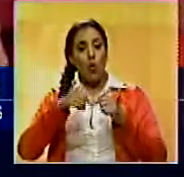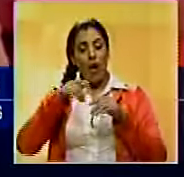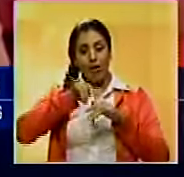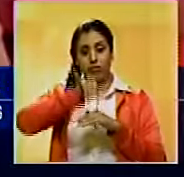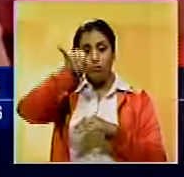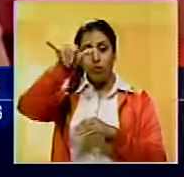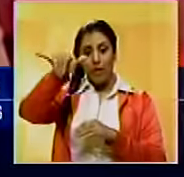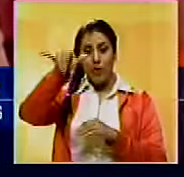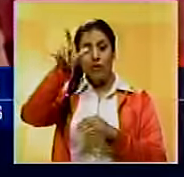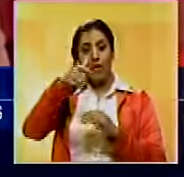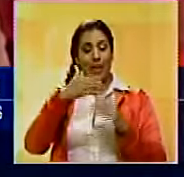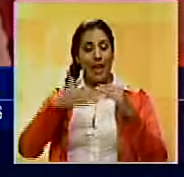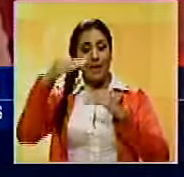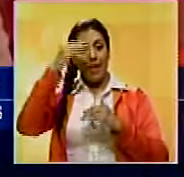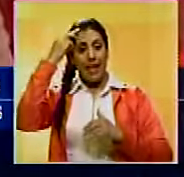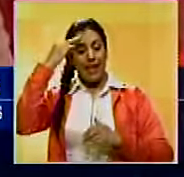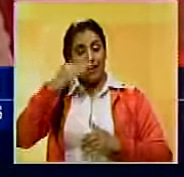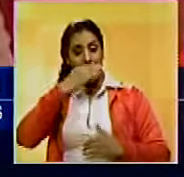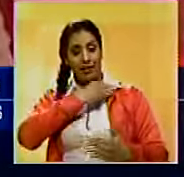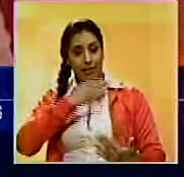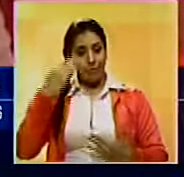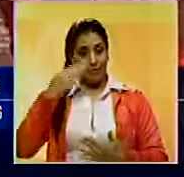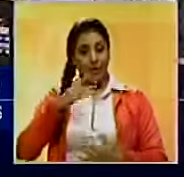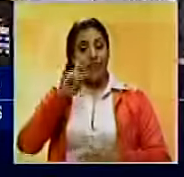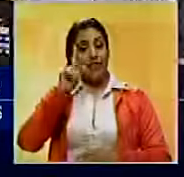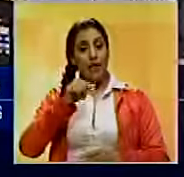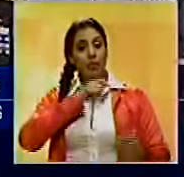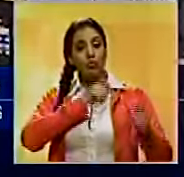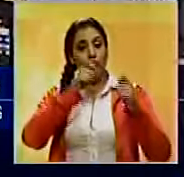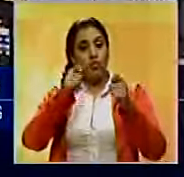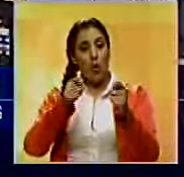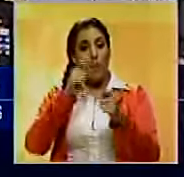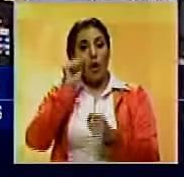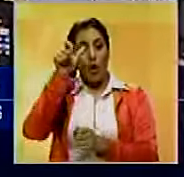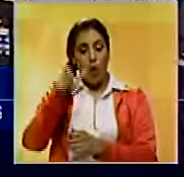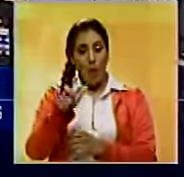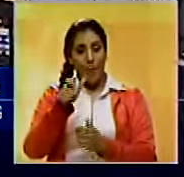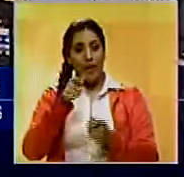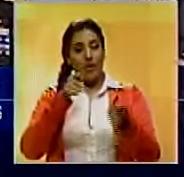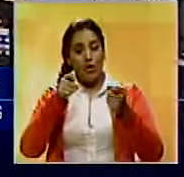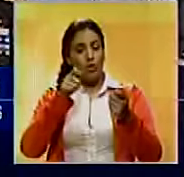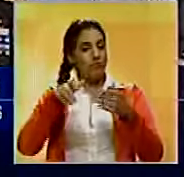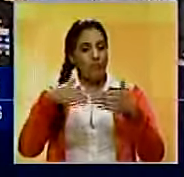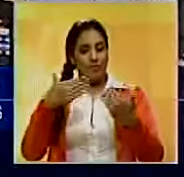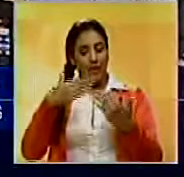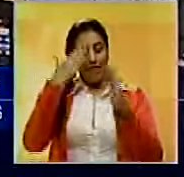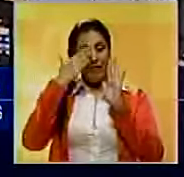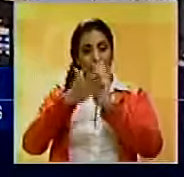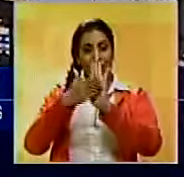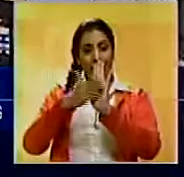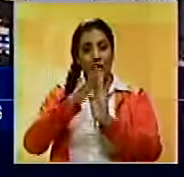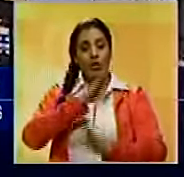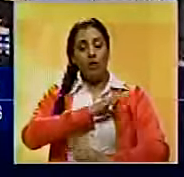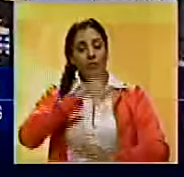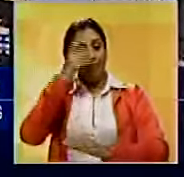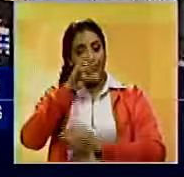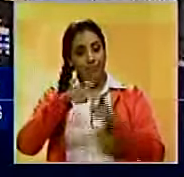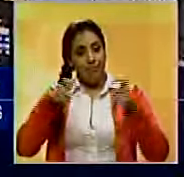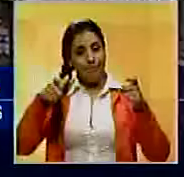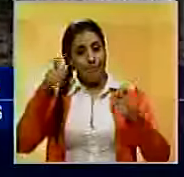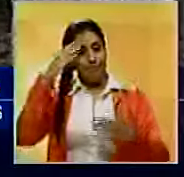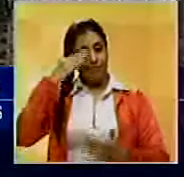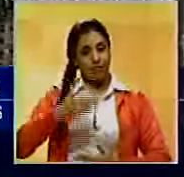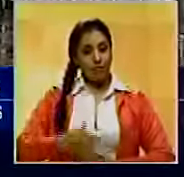Aviación, al mayor general Cruz Arteaga. También designó al almirante Maneiro Gaspar, al frente de la Comandancia General de la